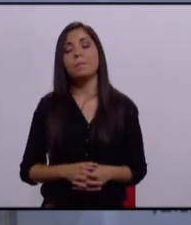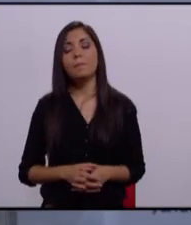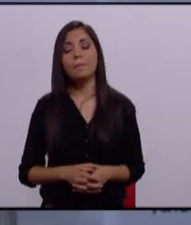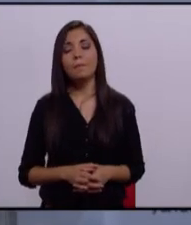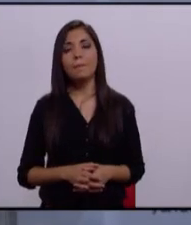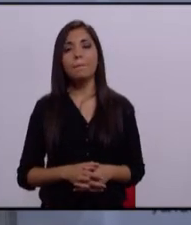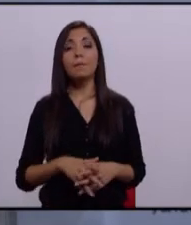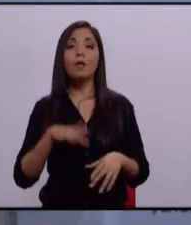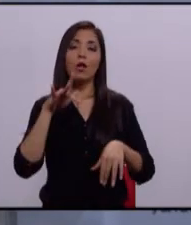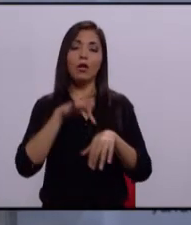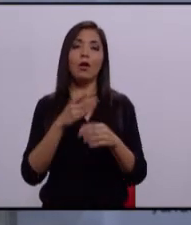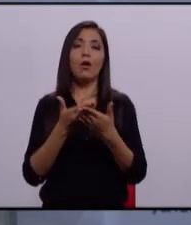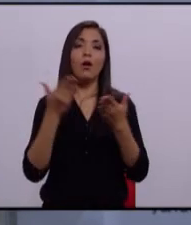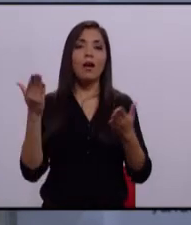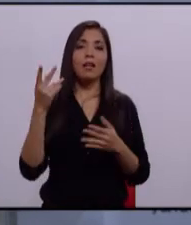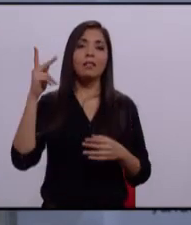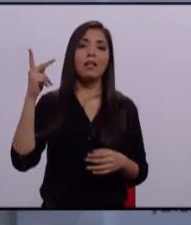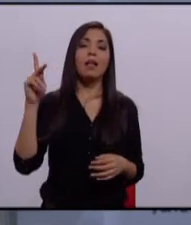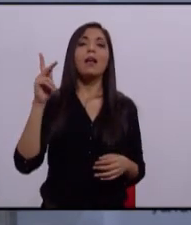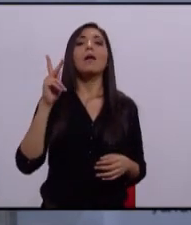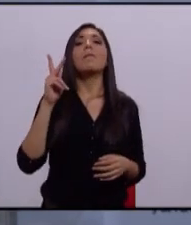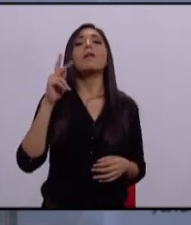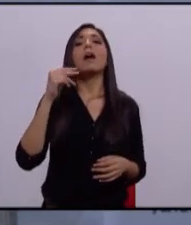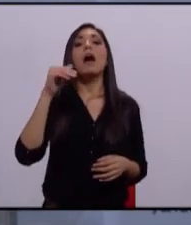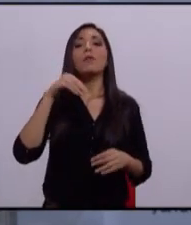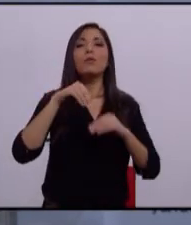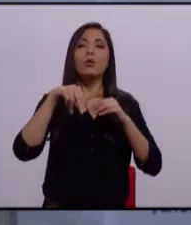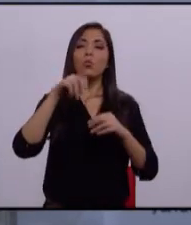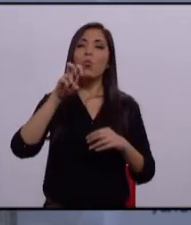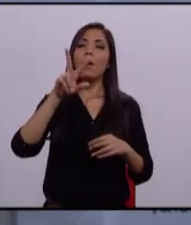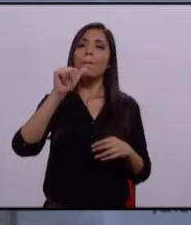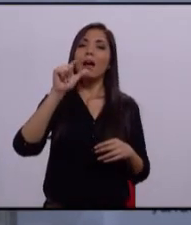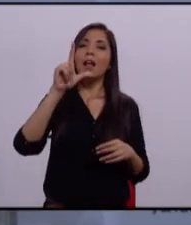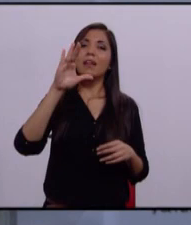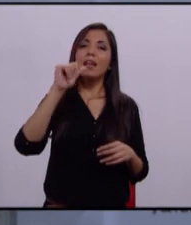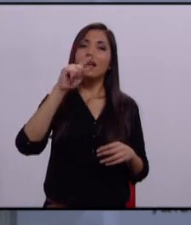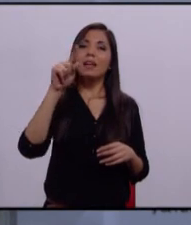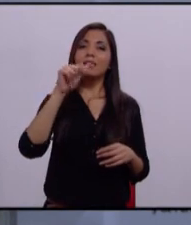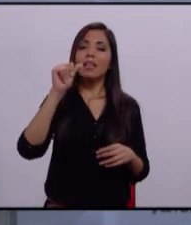Candidato de Nueva Alianza, Laid Rodríguez, su turno para réplicas.